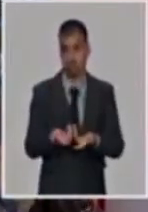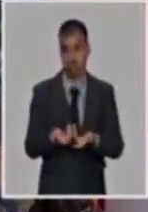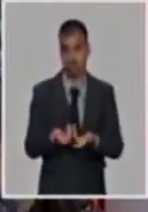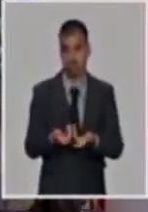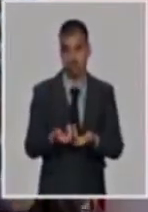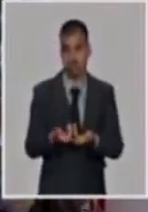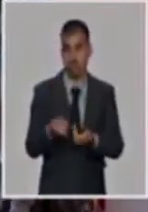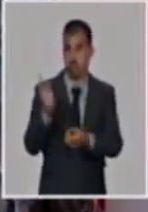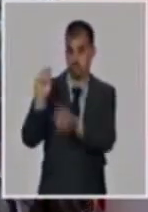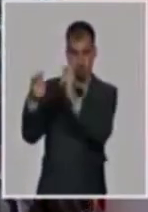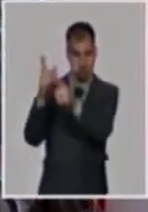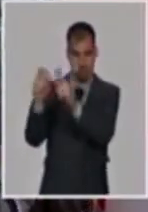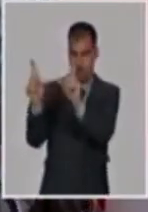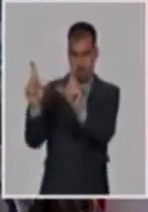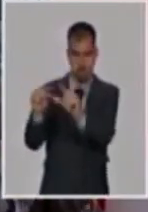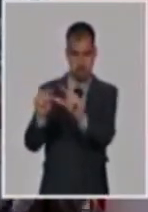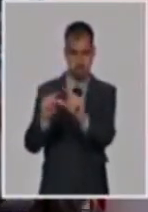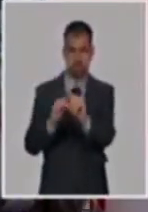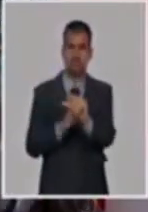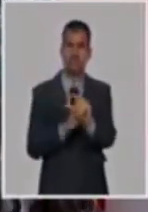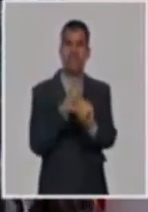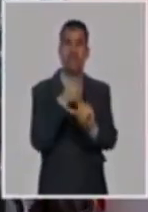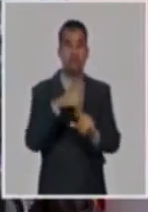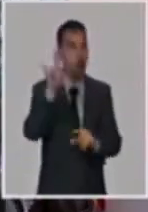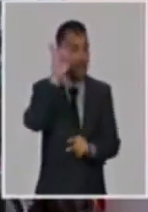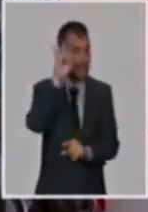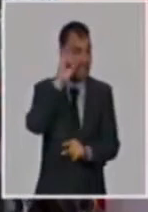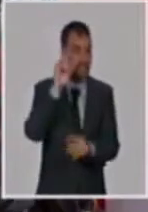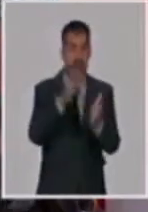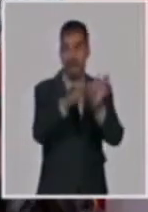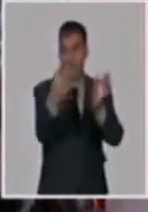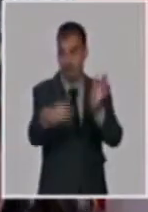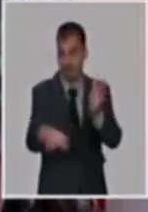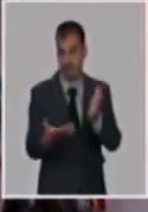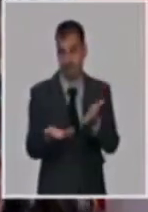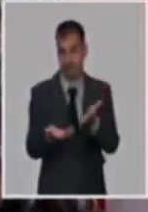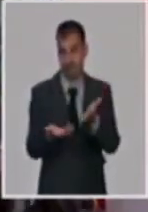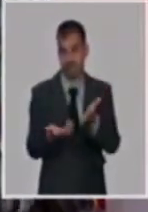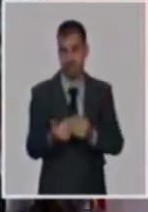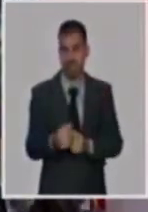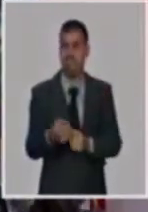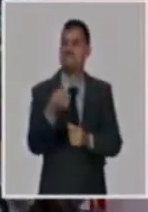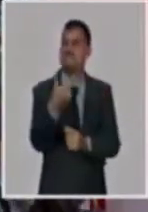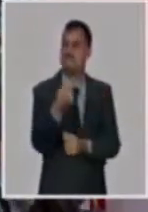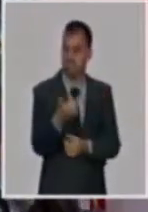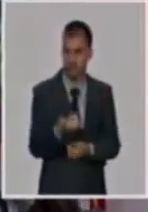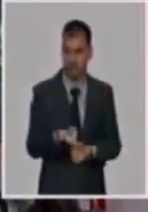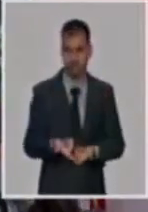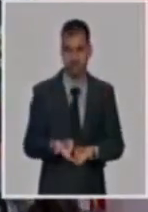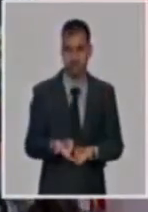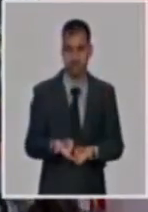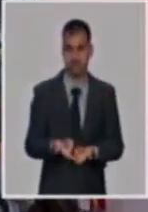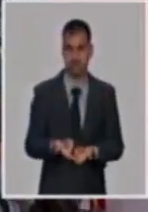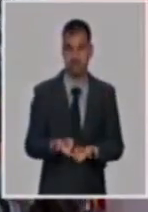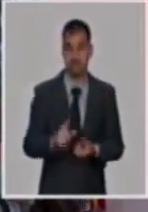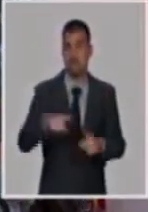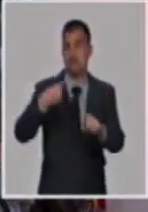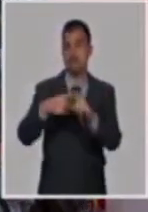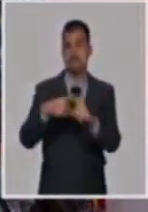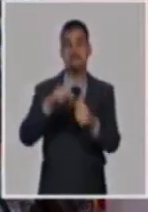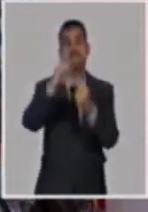importaciones, como es el tema de la leche, como es el tema del arroz, como es el tema de los frijoles, también el maíz